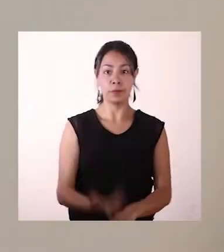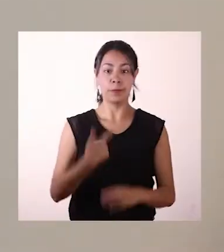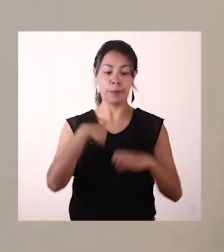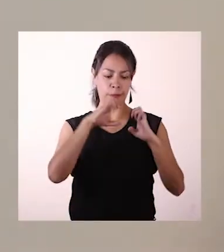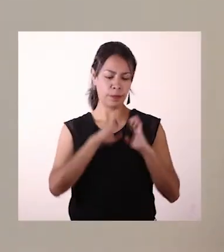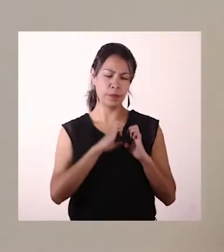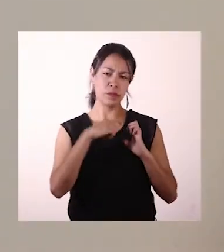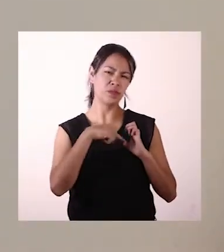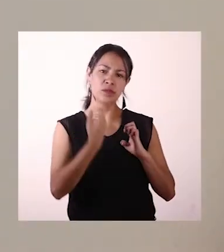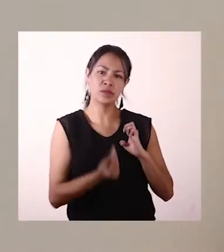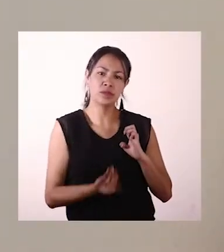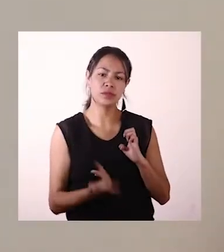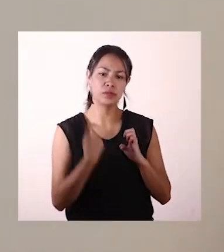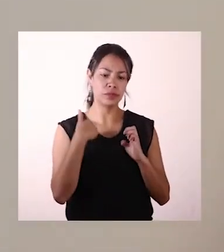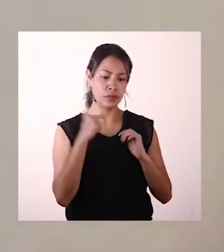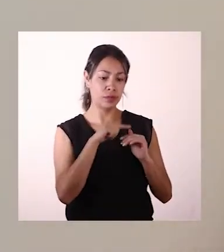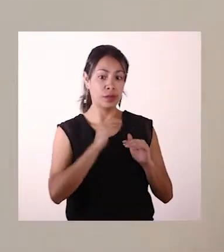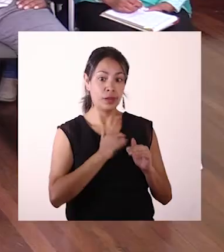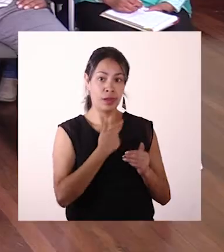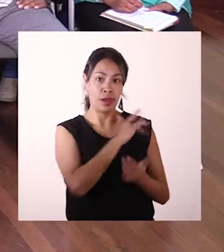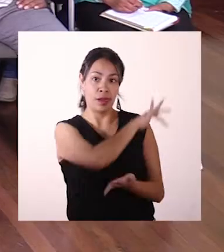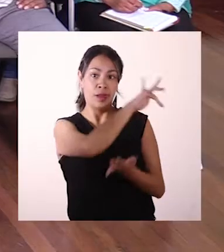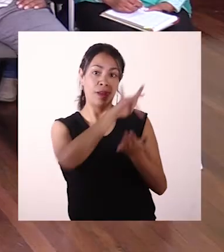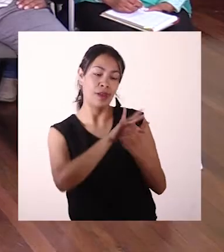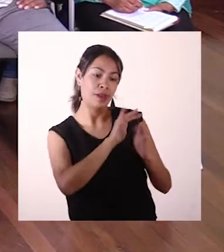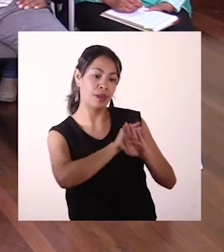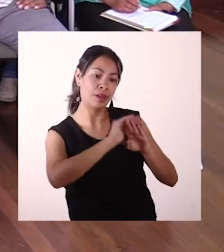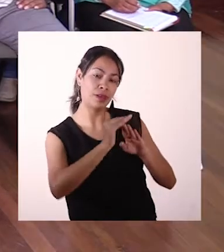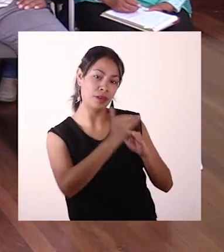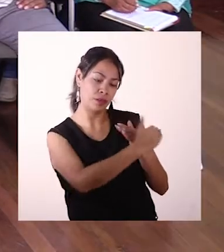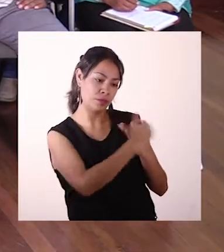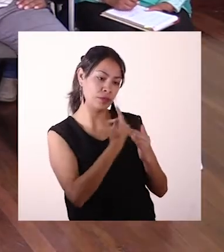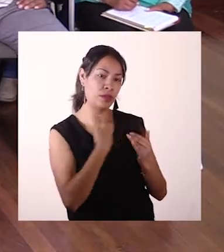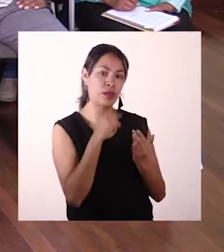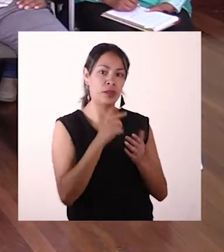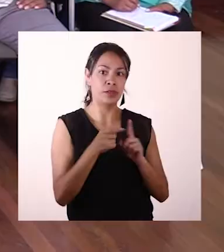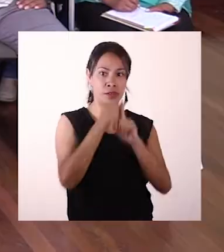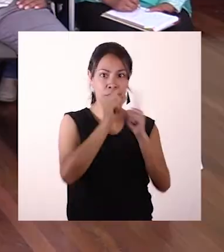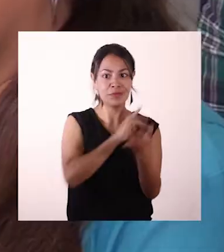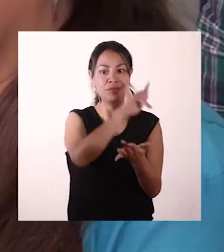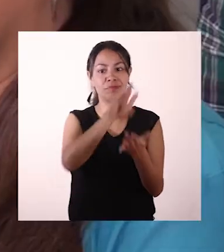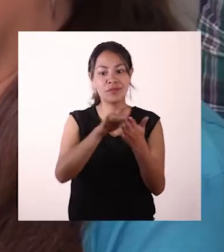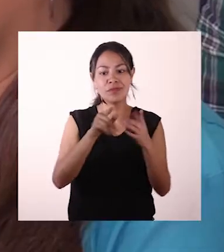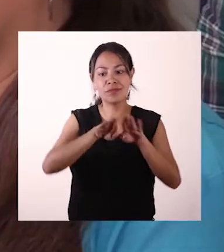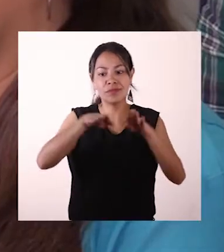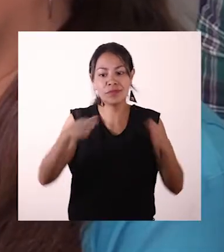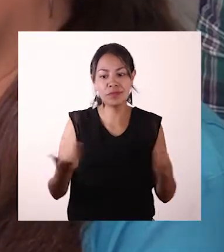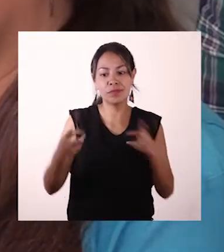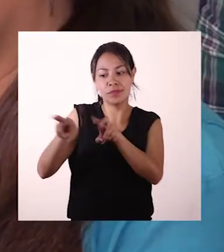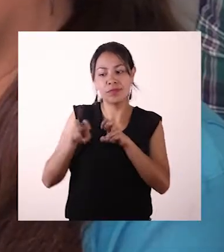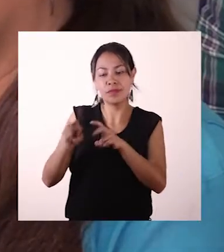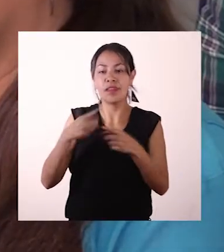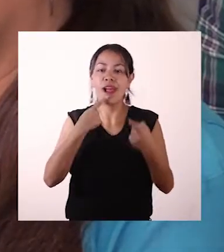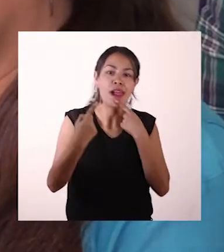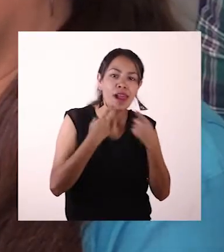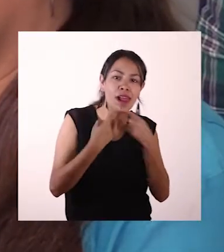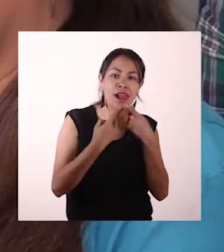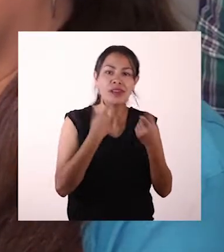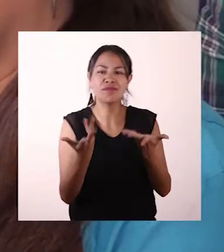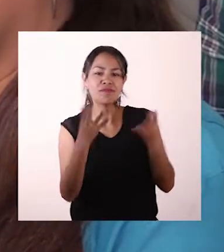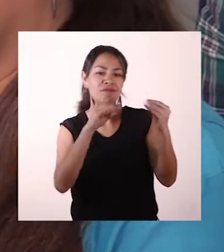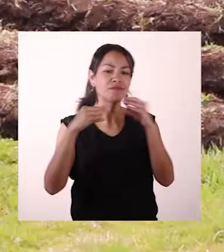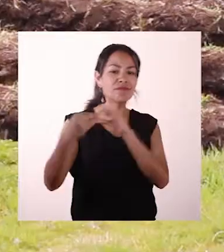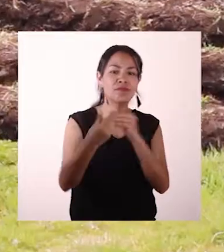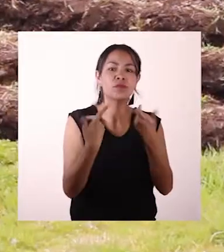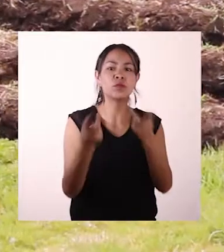El mandatario regional fue invitado especial a la Asamblea de Dignidad Agropecuaria, espacio de diálogo y concertación para atender